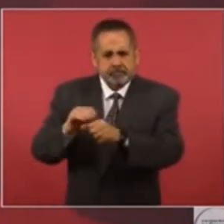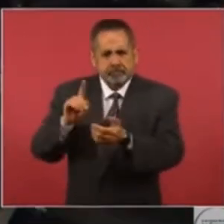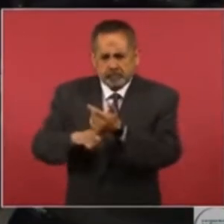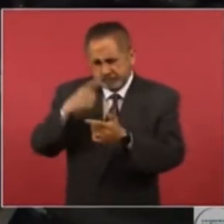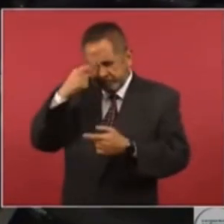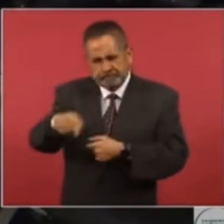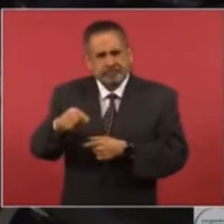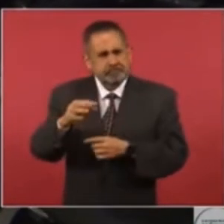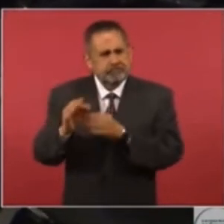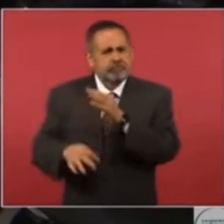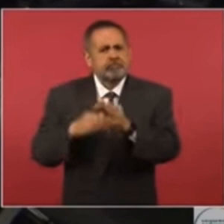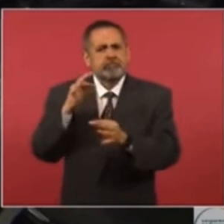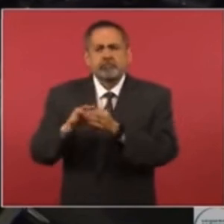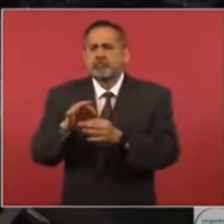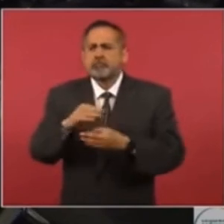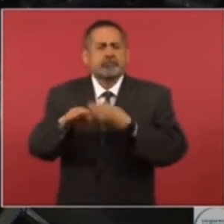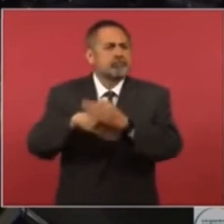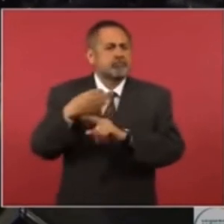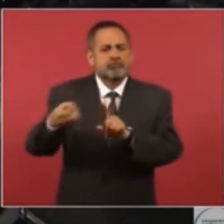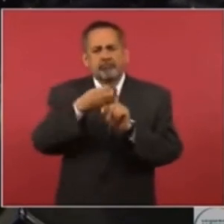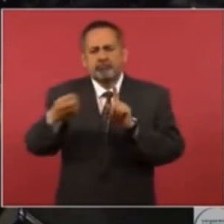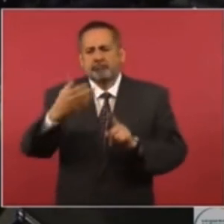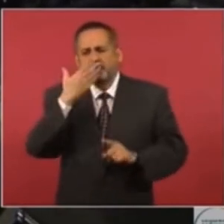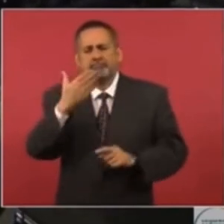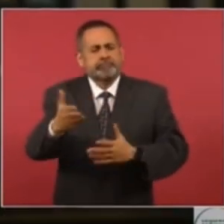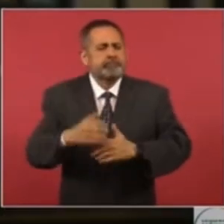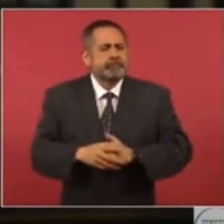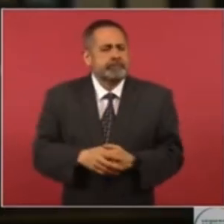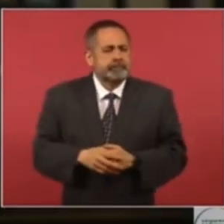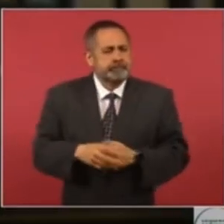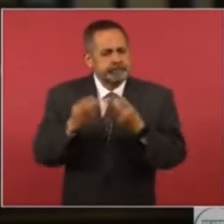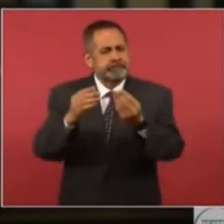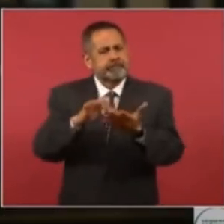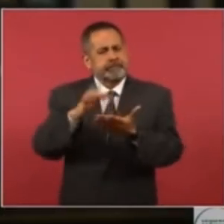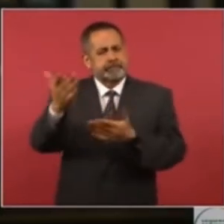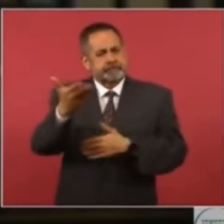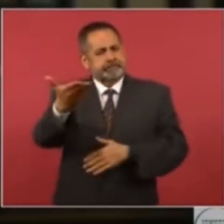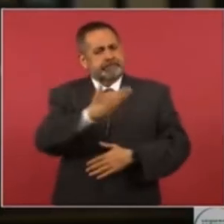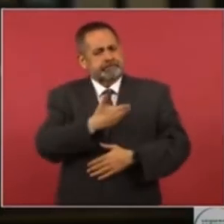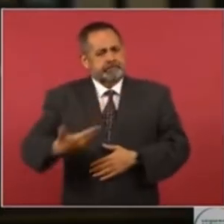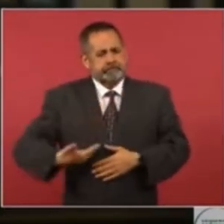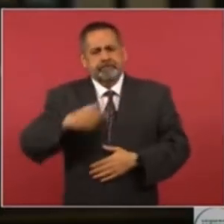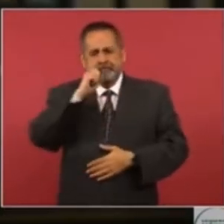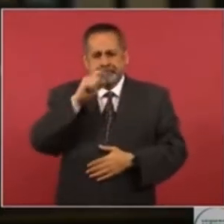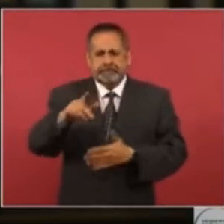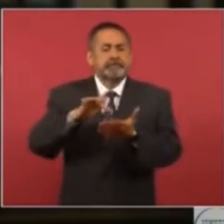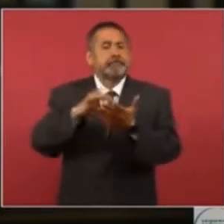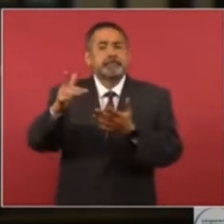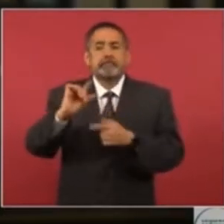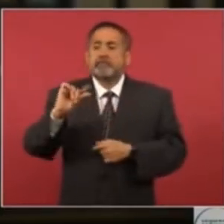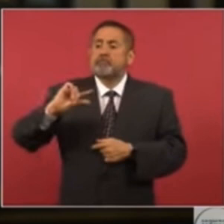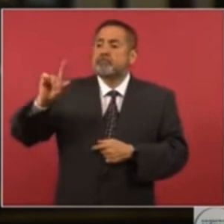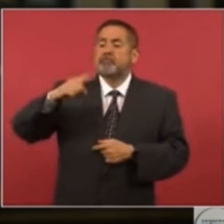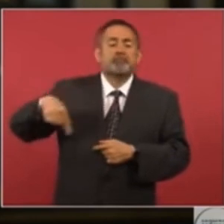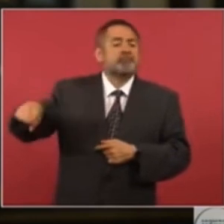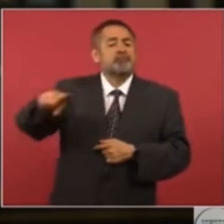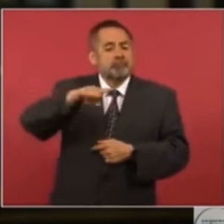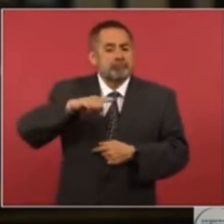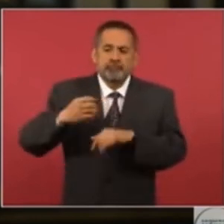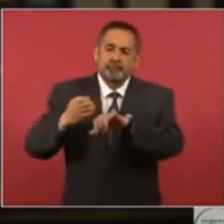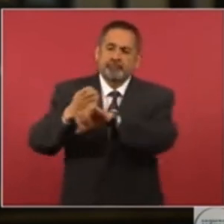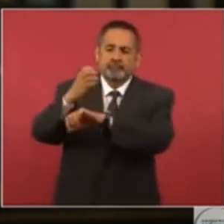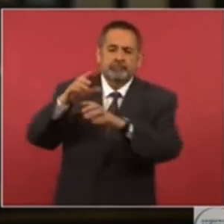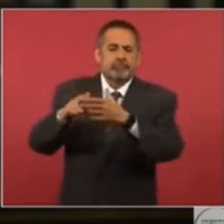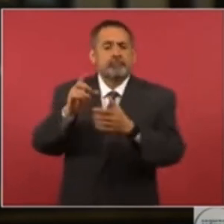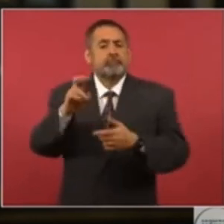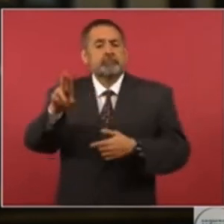para que todo esté en orden aquí. Entonces, le agradecemos, presidente, y así como agradecemos también a las autoridades pues del Estado,